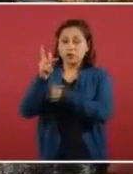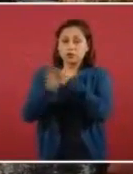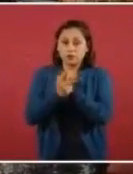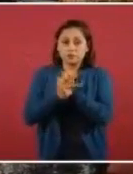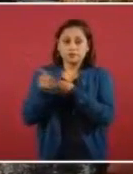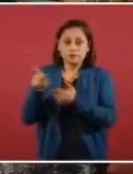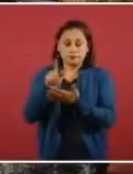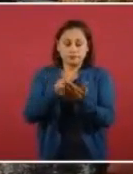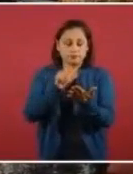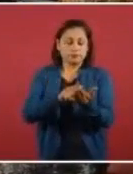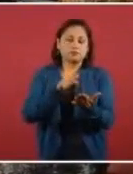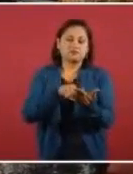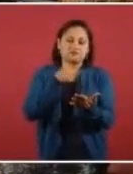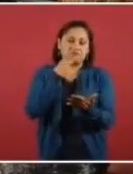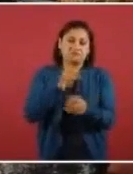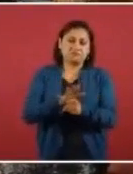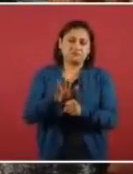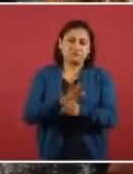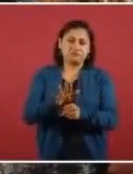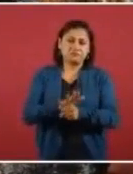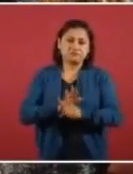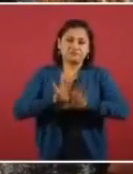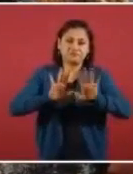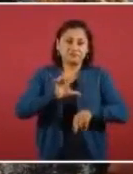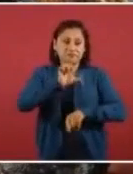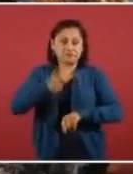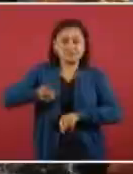sería innecesario. Ese es el punto de vista que tenemos.